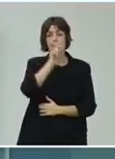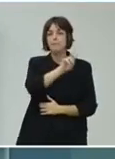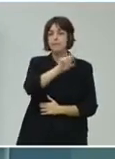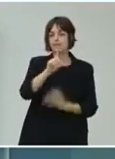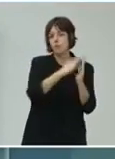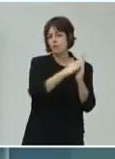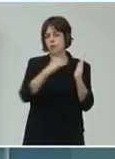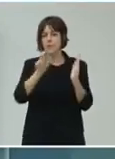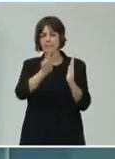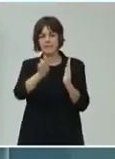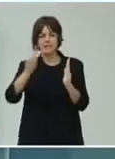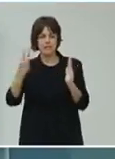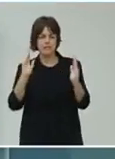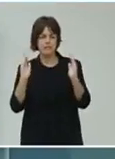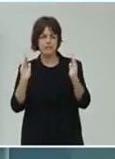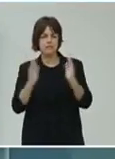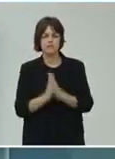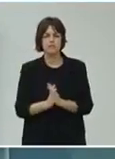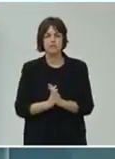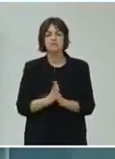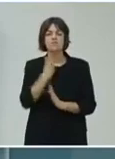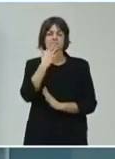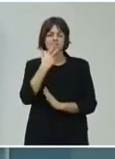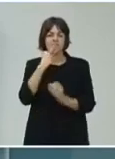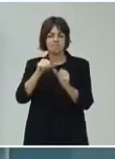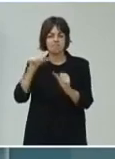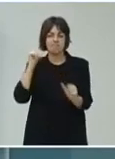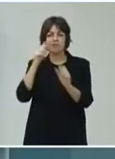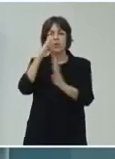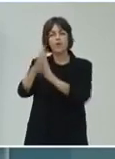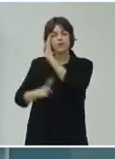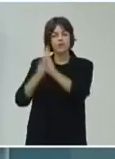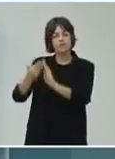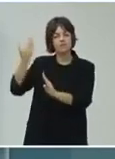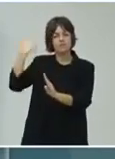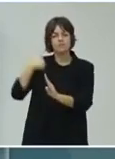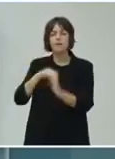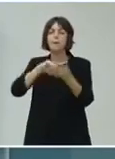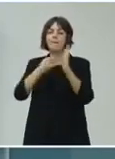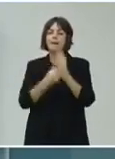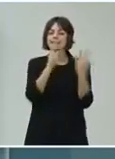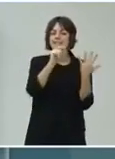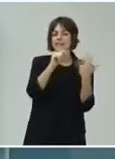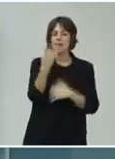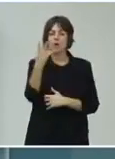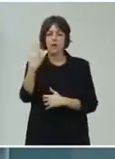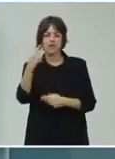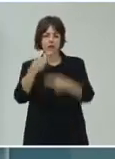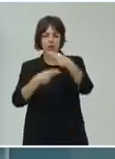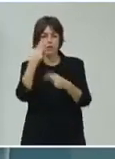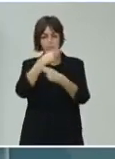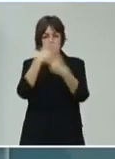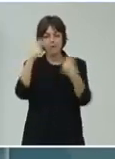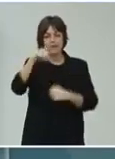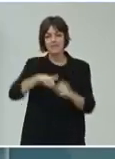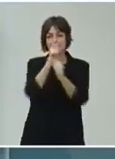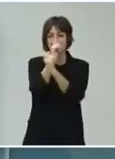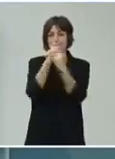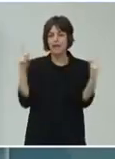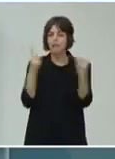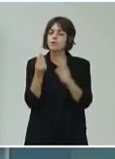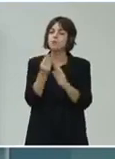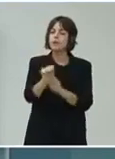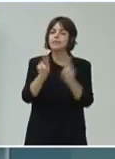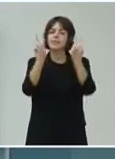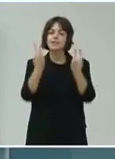y el 23, el conocido a la pasada legislatura como plan 60-40 de obras públicas, que este año además añade